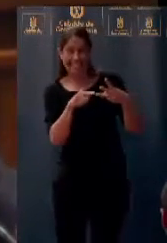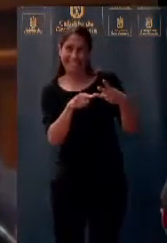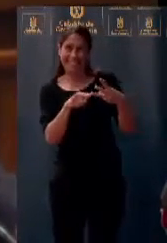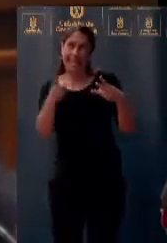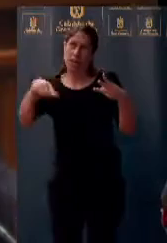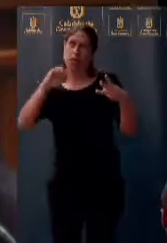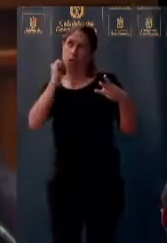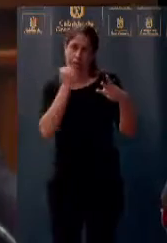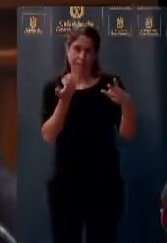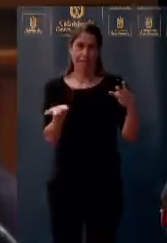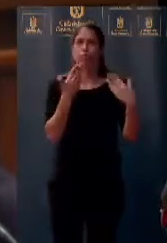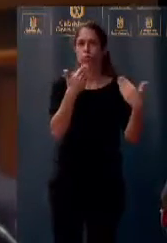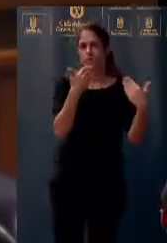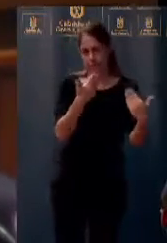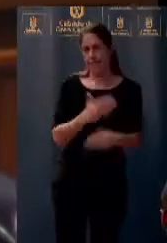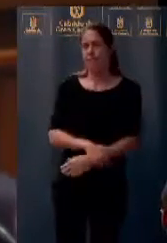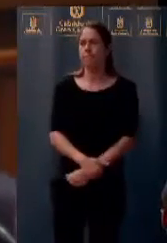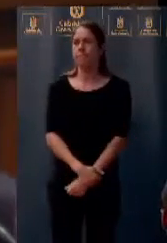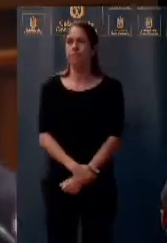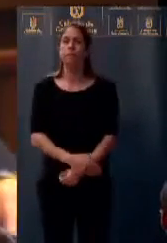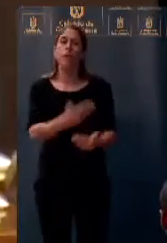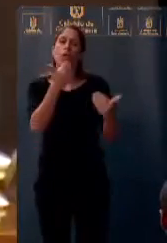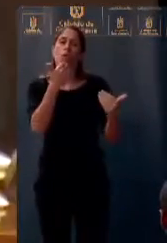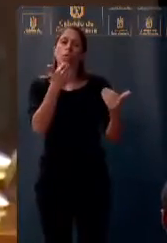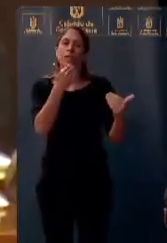propuesto. Muchas gracias. Muchas gracias. Tiene la palabra...